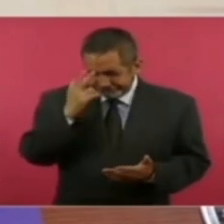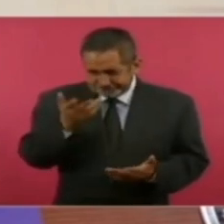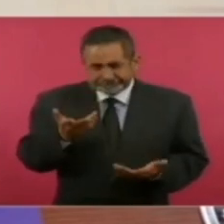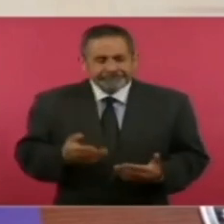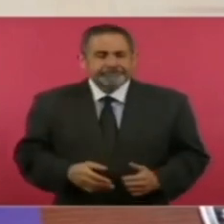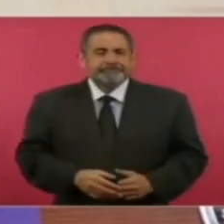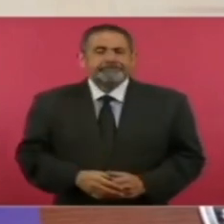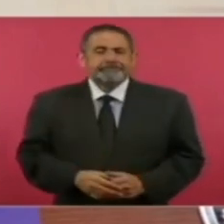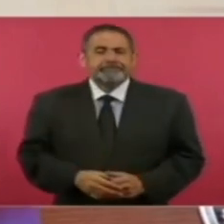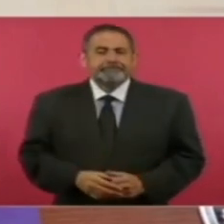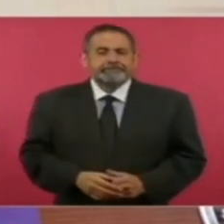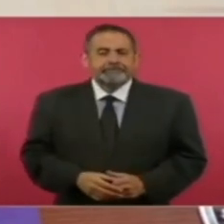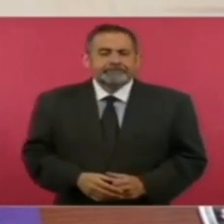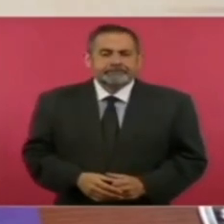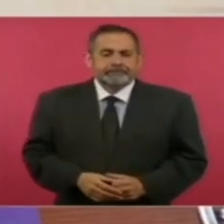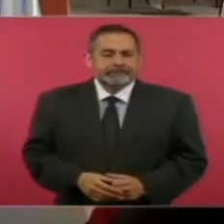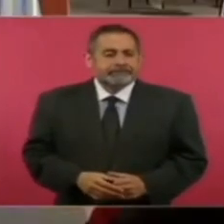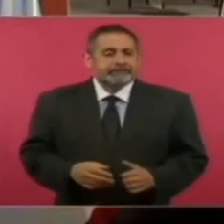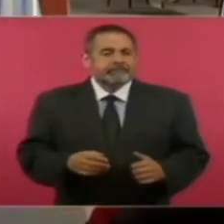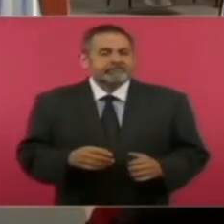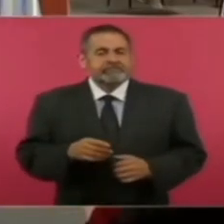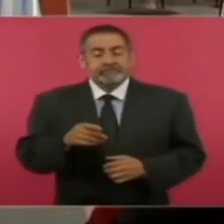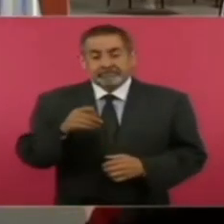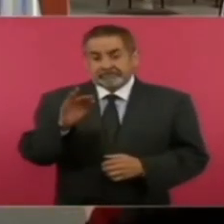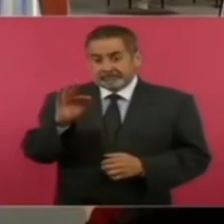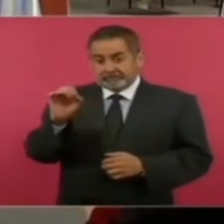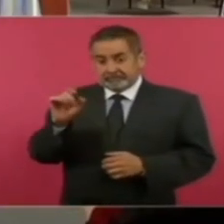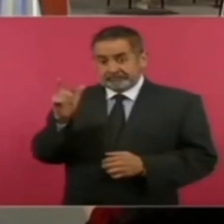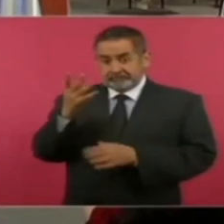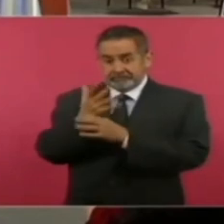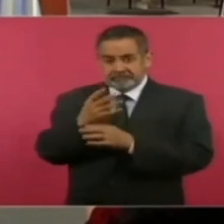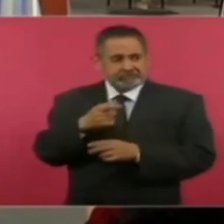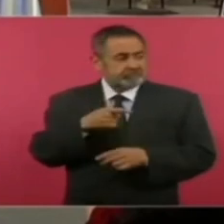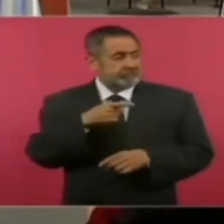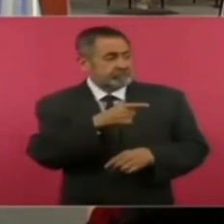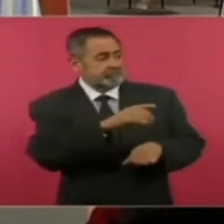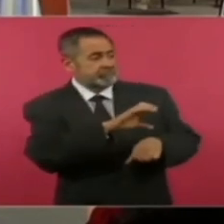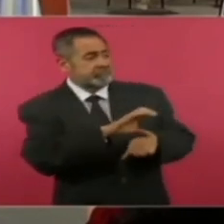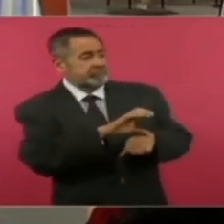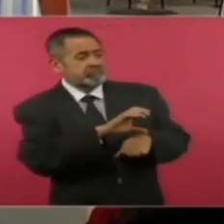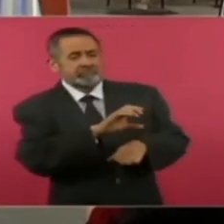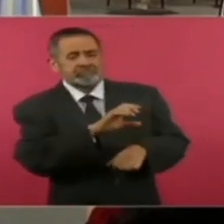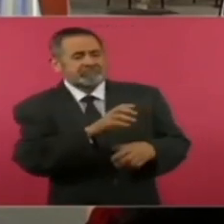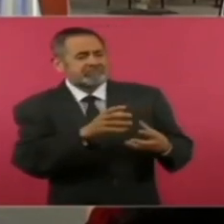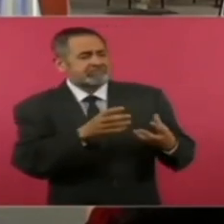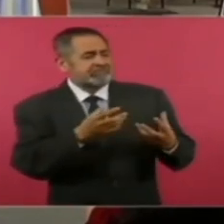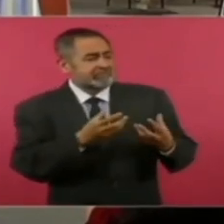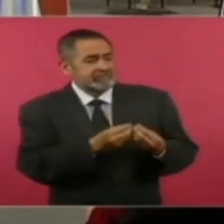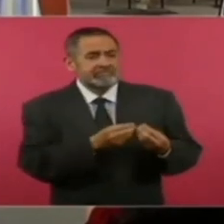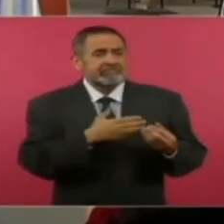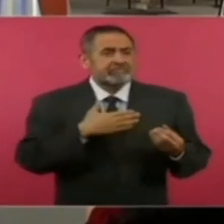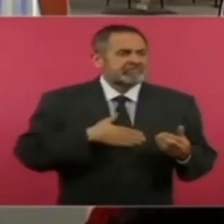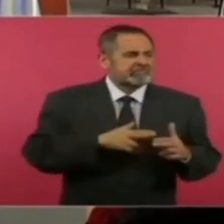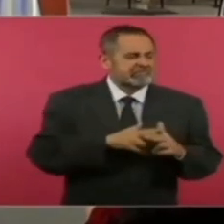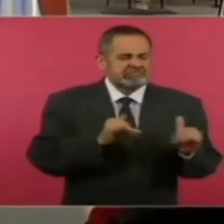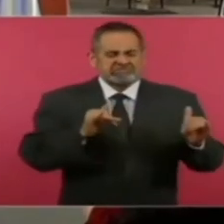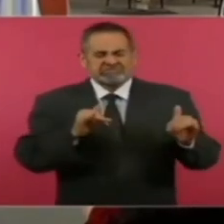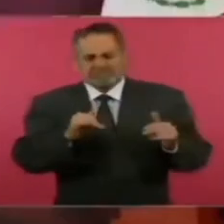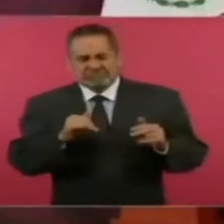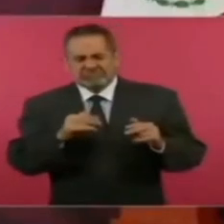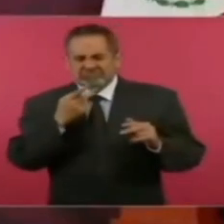y con salinillas ni al baño y otras frases